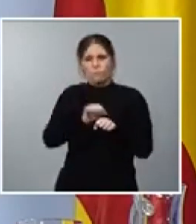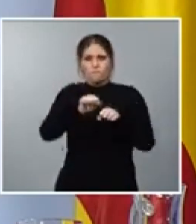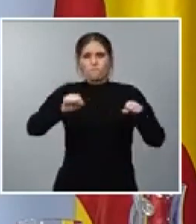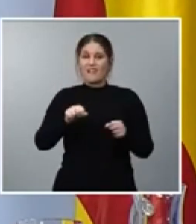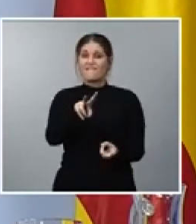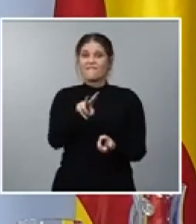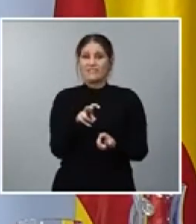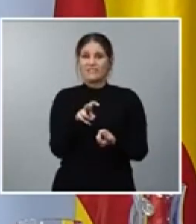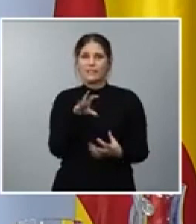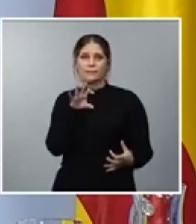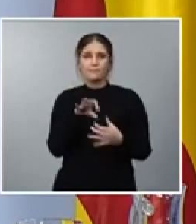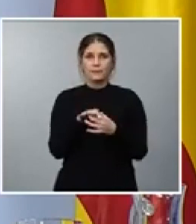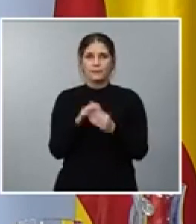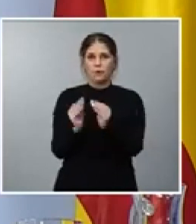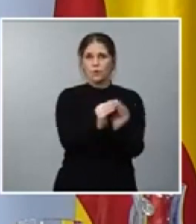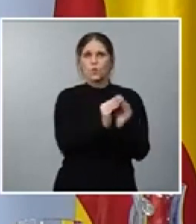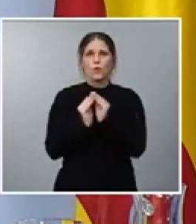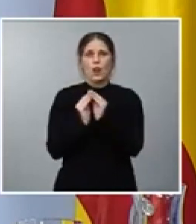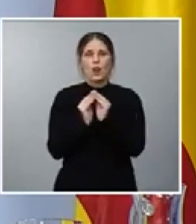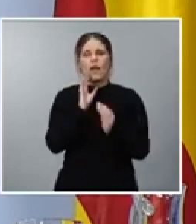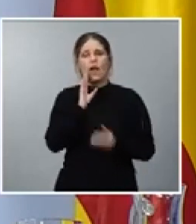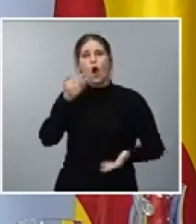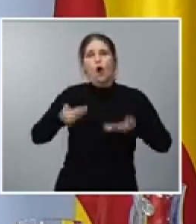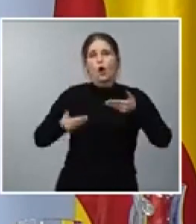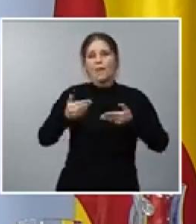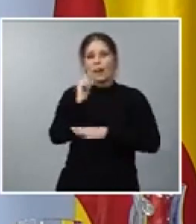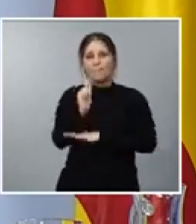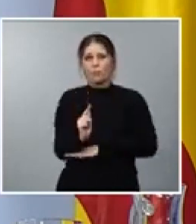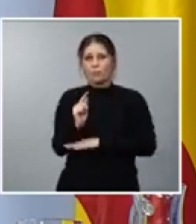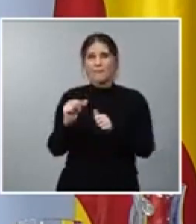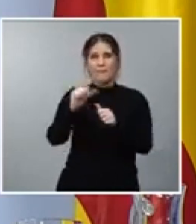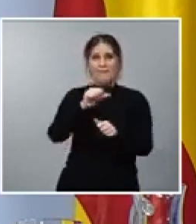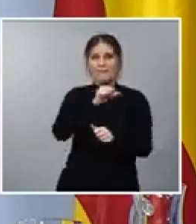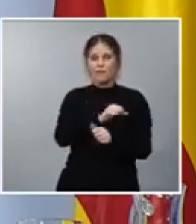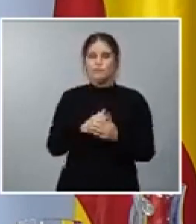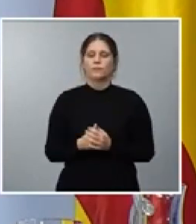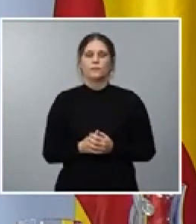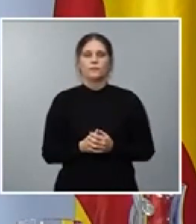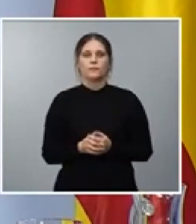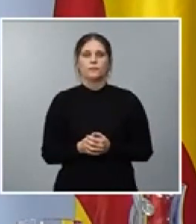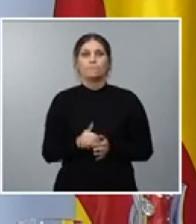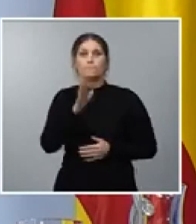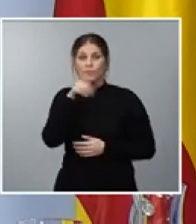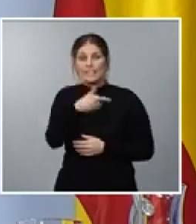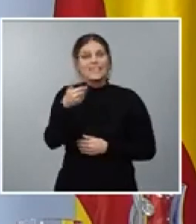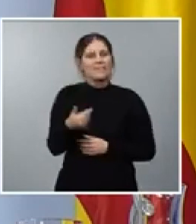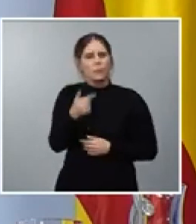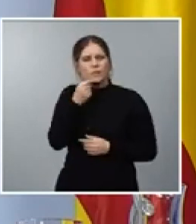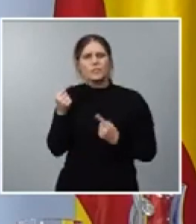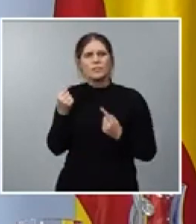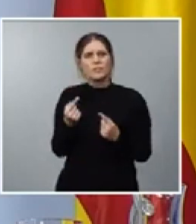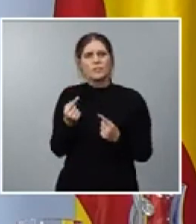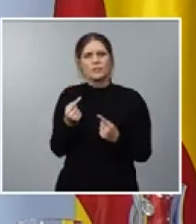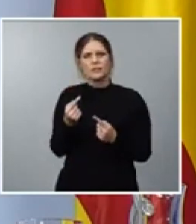respecto a la homogeneidad de comparativa con presupuestos anteriores. Por eso es importante subrayar que no